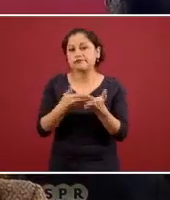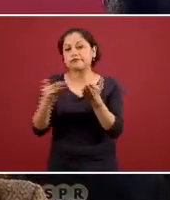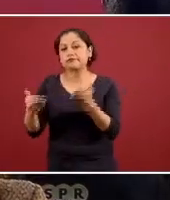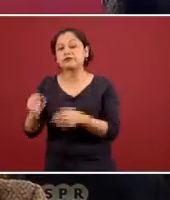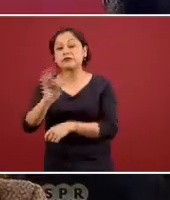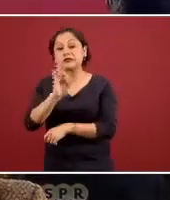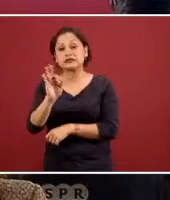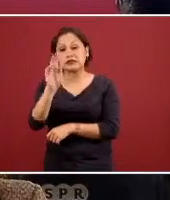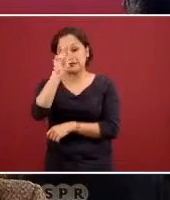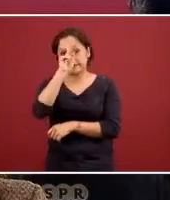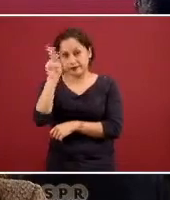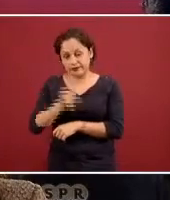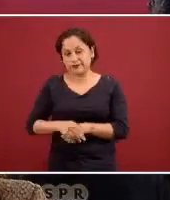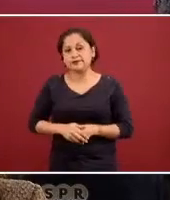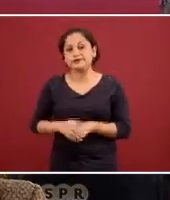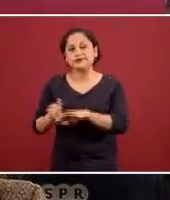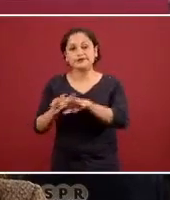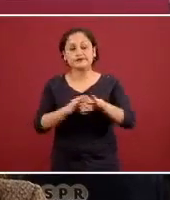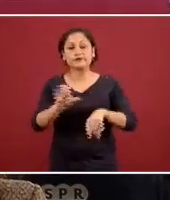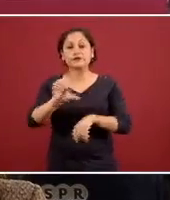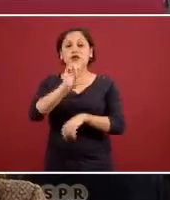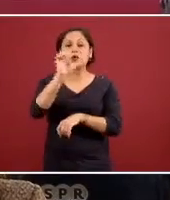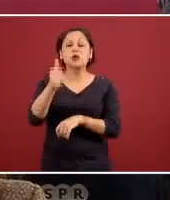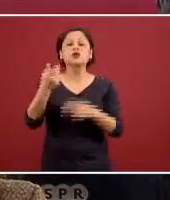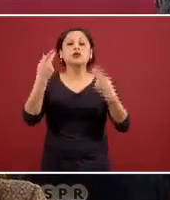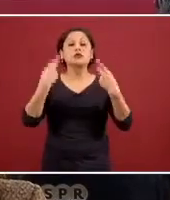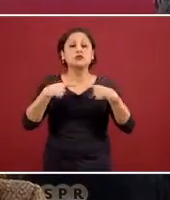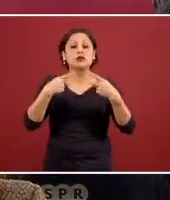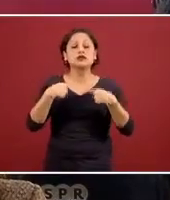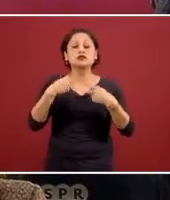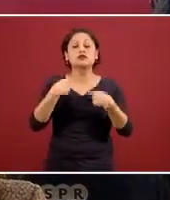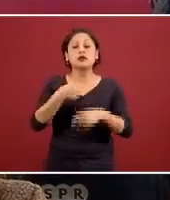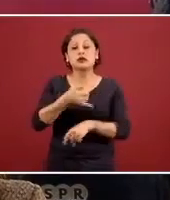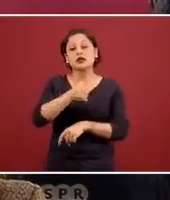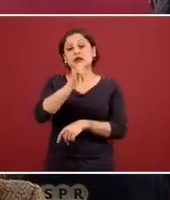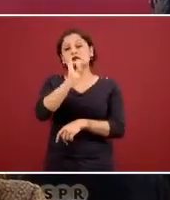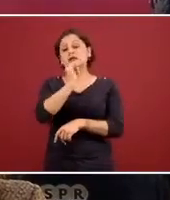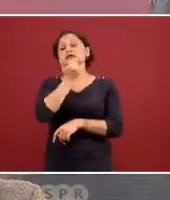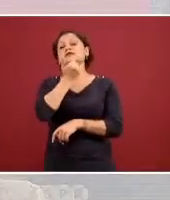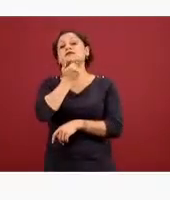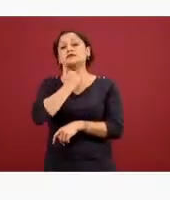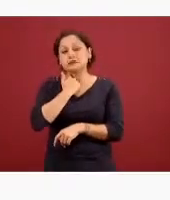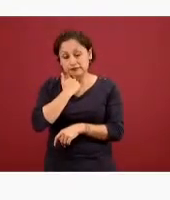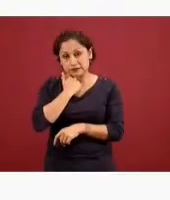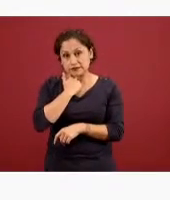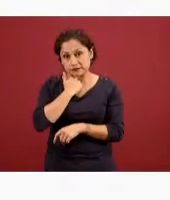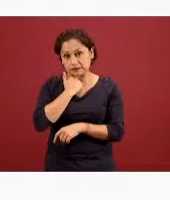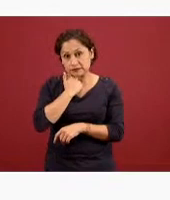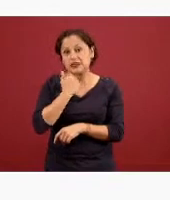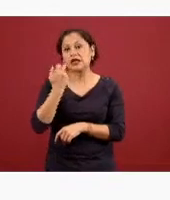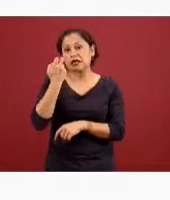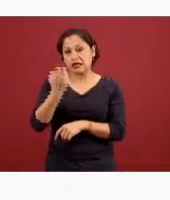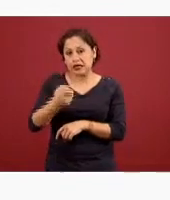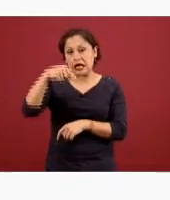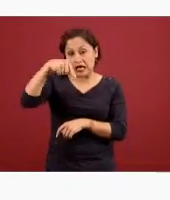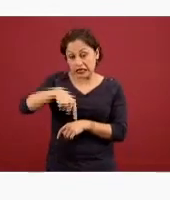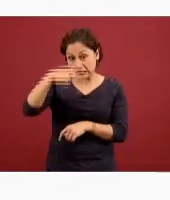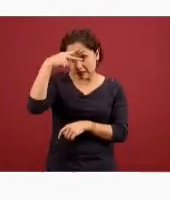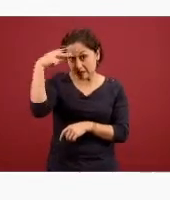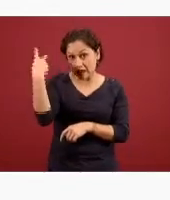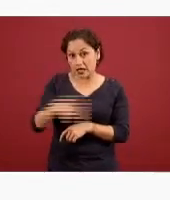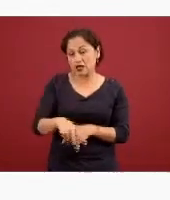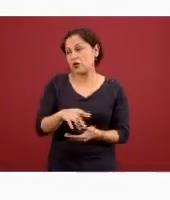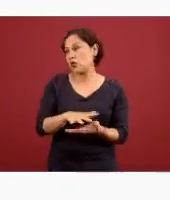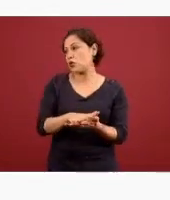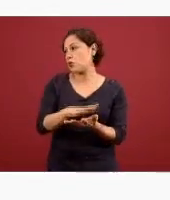y bueno finalmente el alcohol etílico que es la droga más consumida en nuestro país que es muy condonada muy difundido